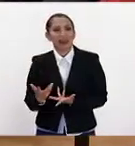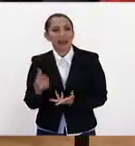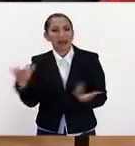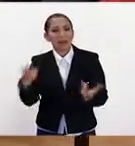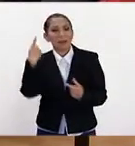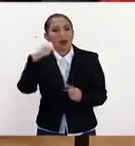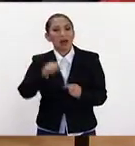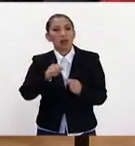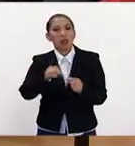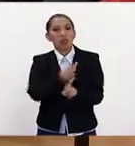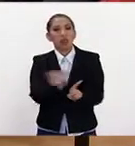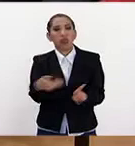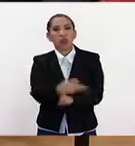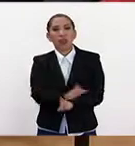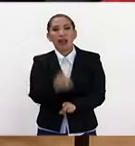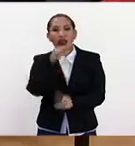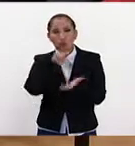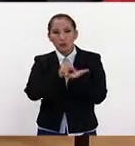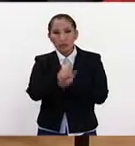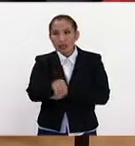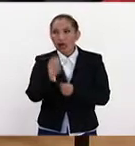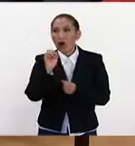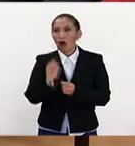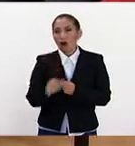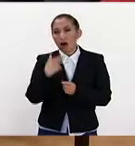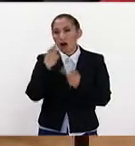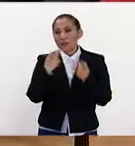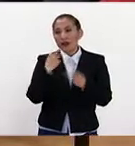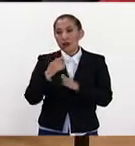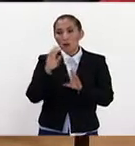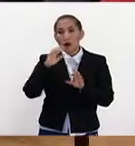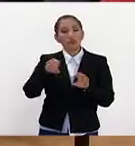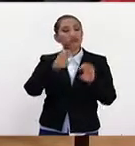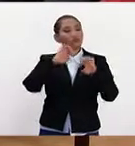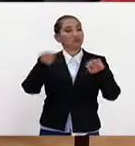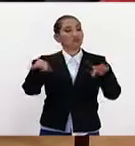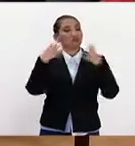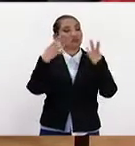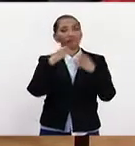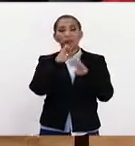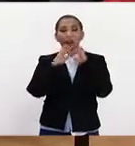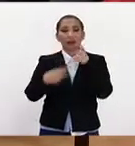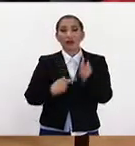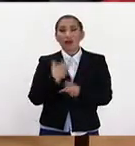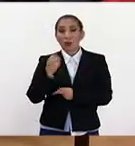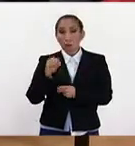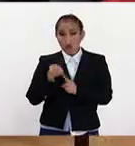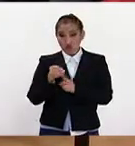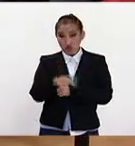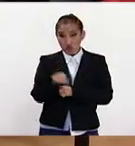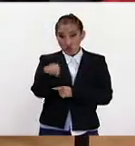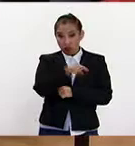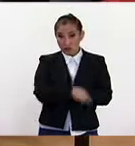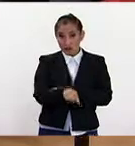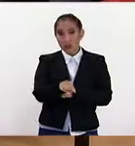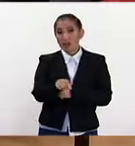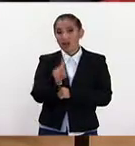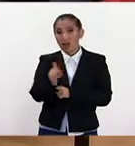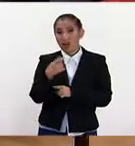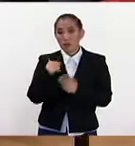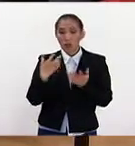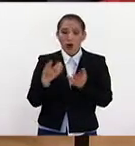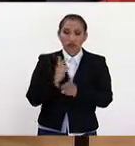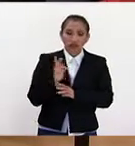mecanismos en Twitter o obviamente en declaraciones ante los medios públicos. Ya no impacta tanto, por ejemplo, en la